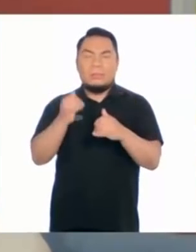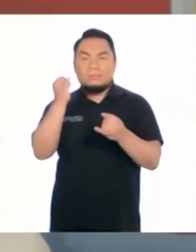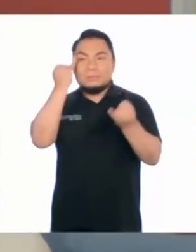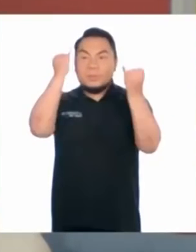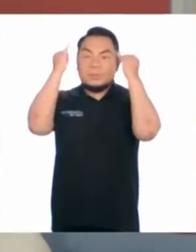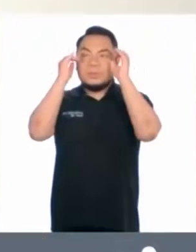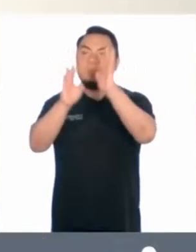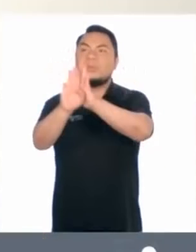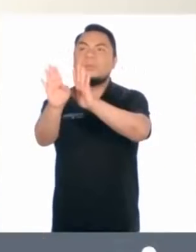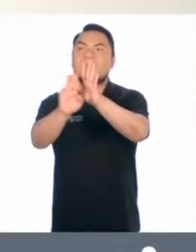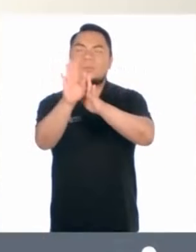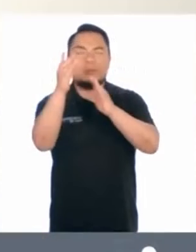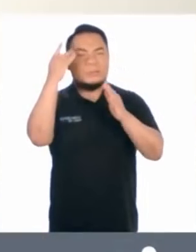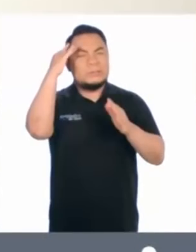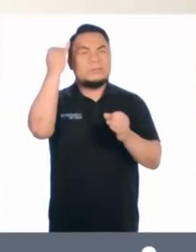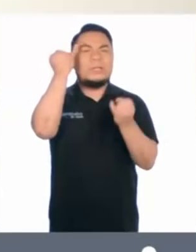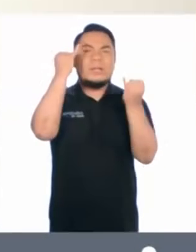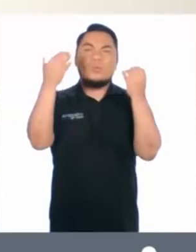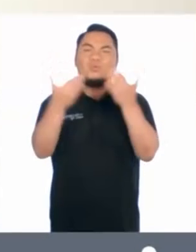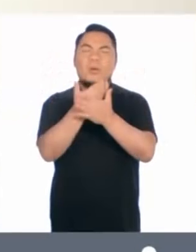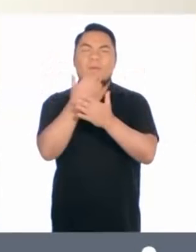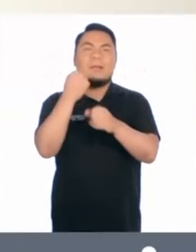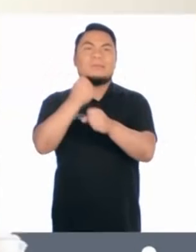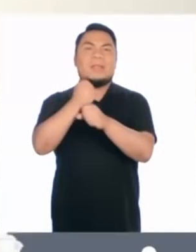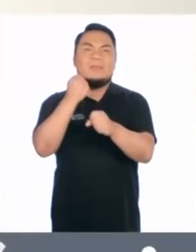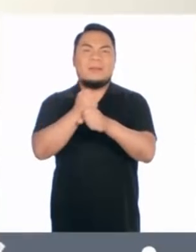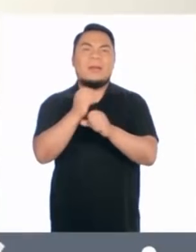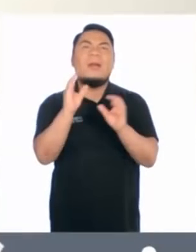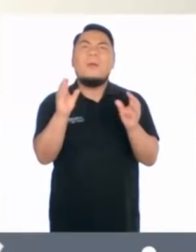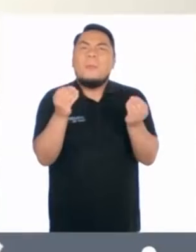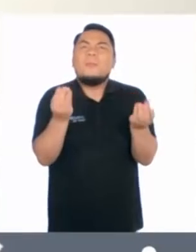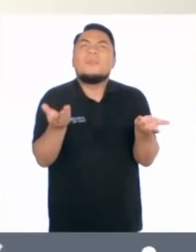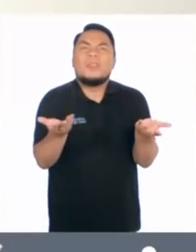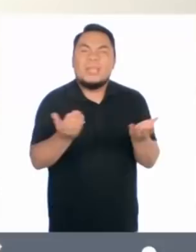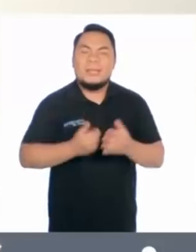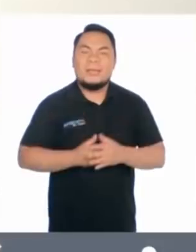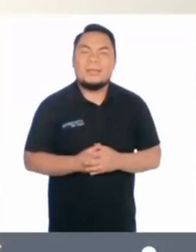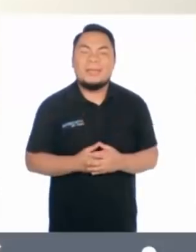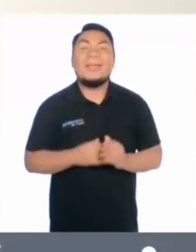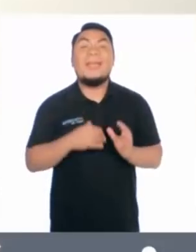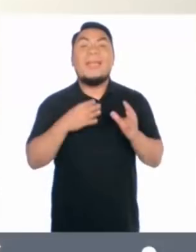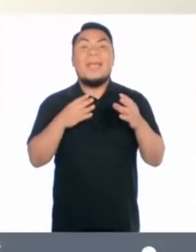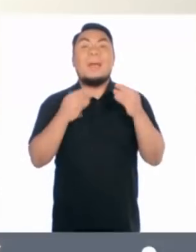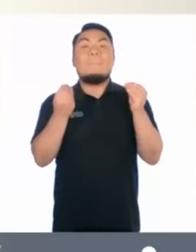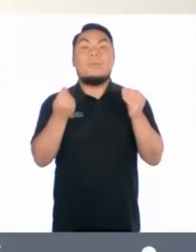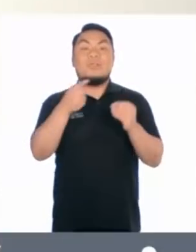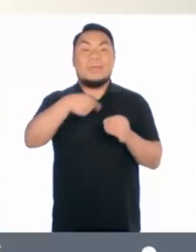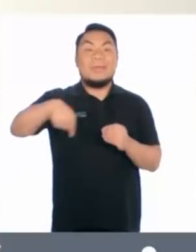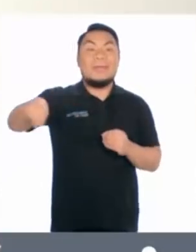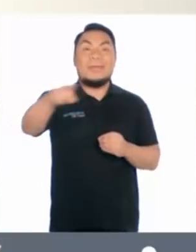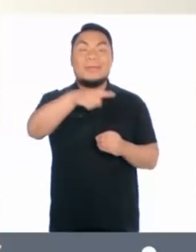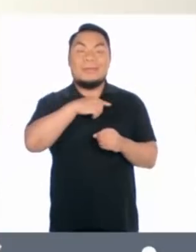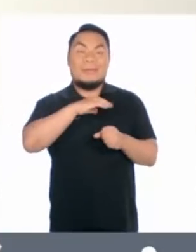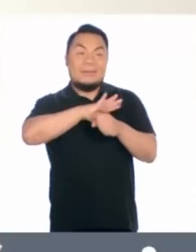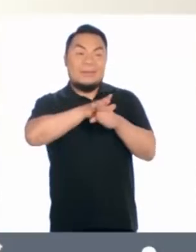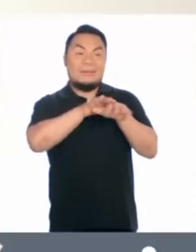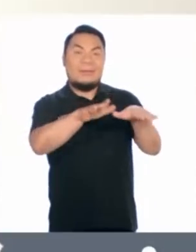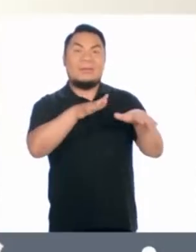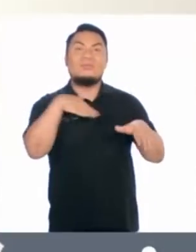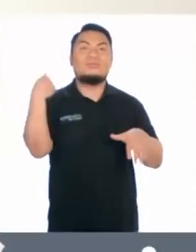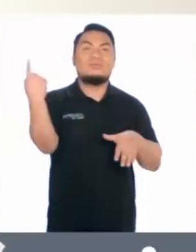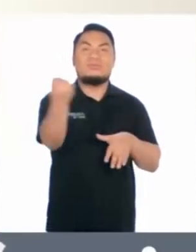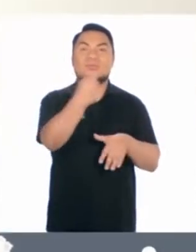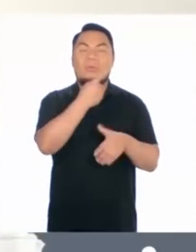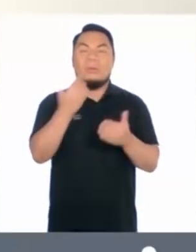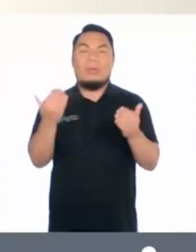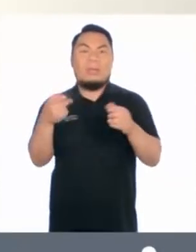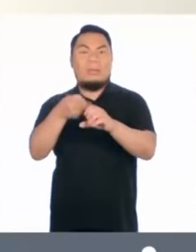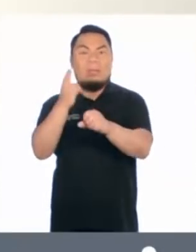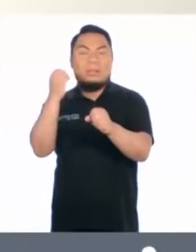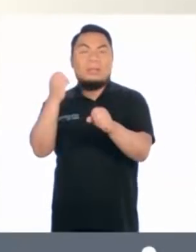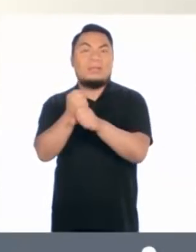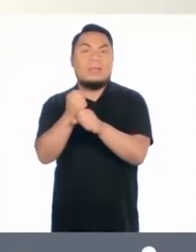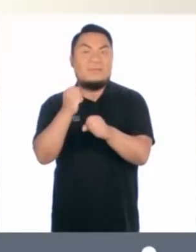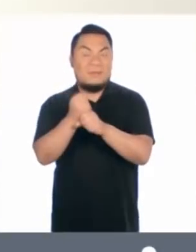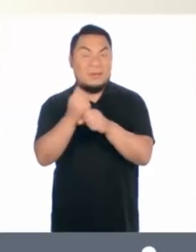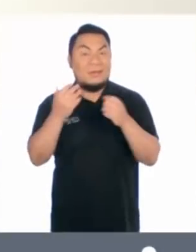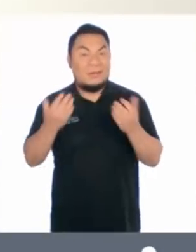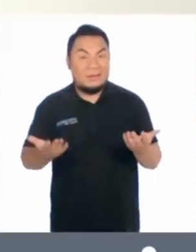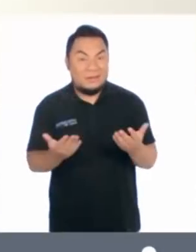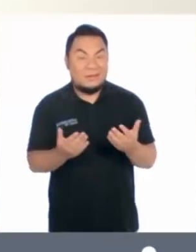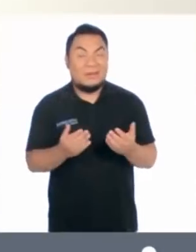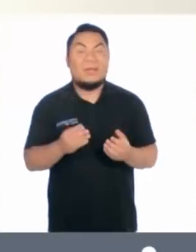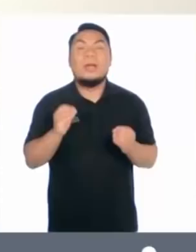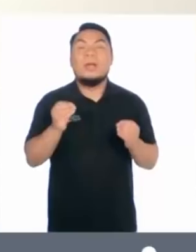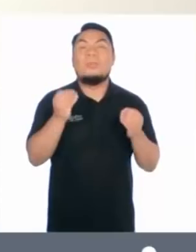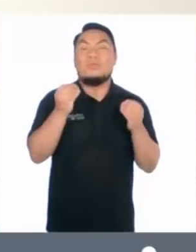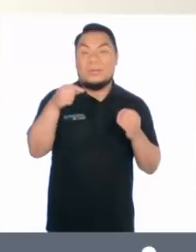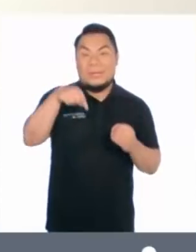emprendimientos? ¿Por qué tantos emprendimientos han sido lanzados durante la pandemia? Esto se debe a varios motivos.